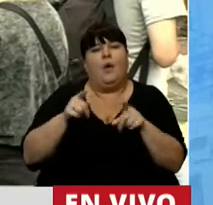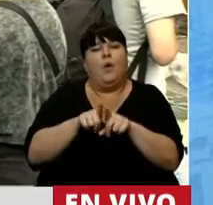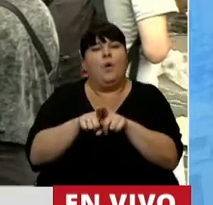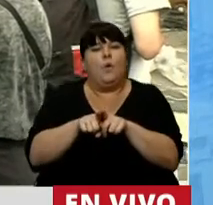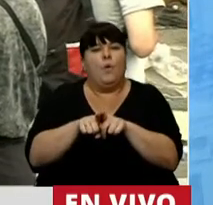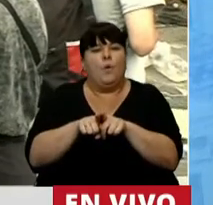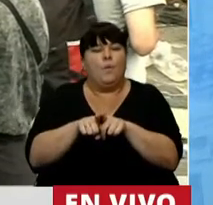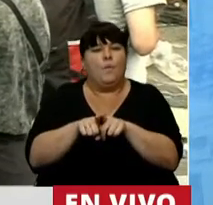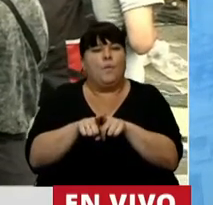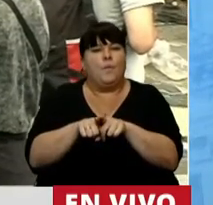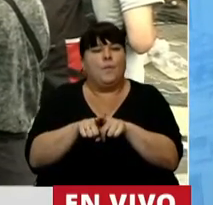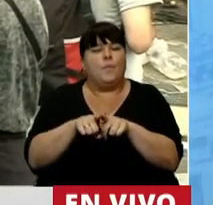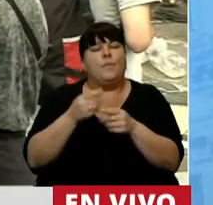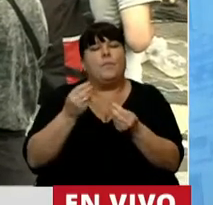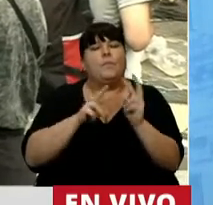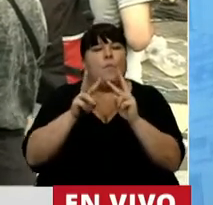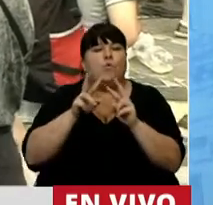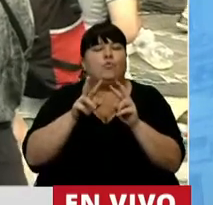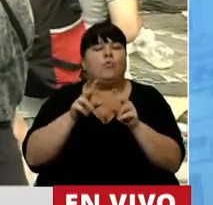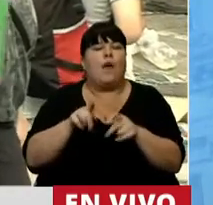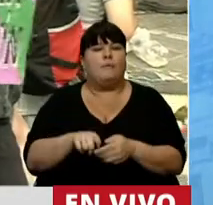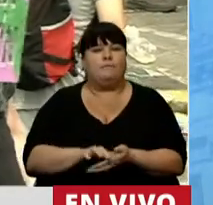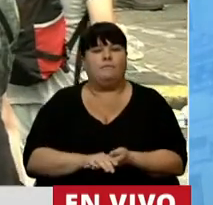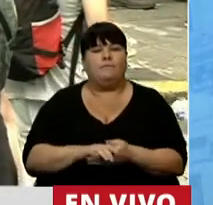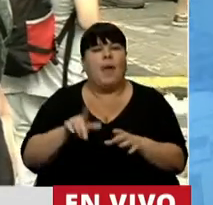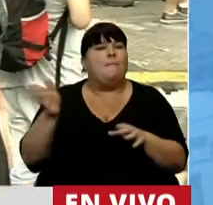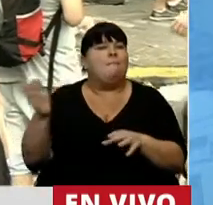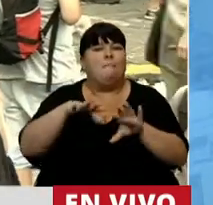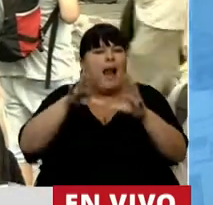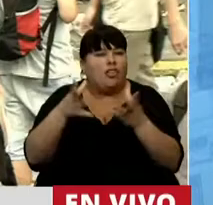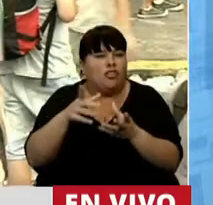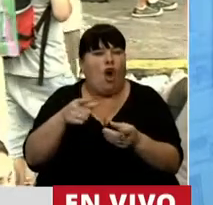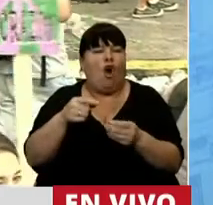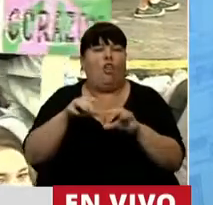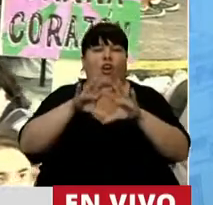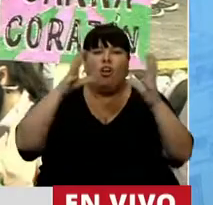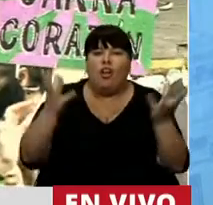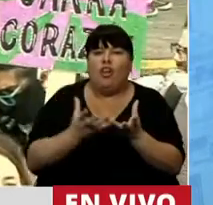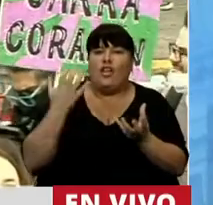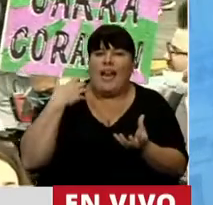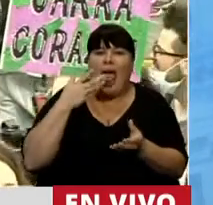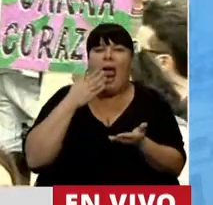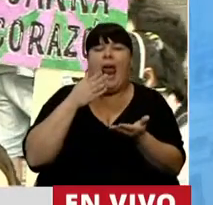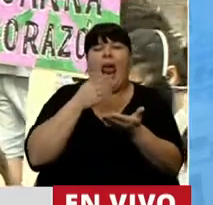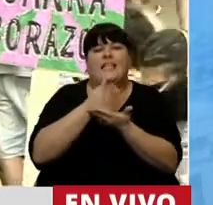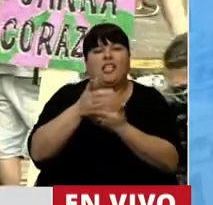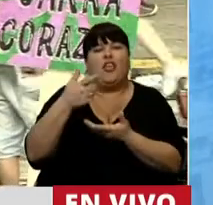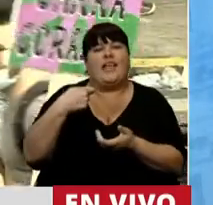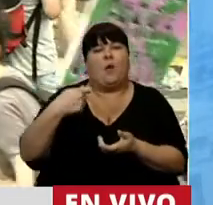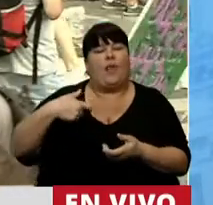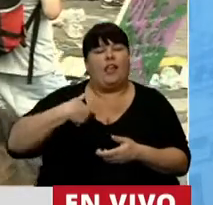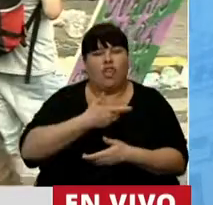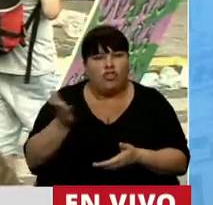la universalización, o tener la universalización del acceso a la seguridad social